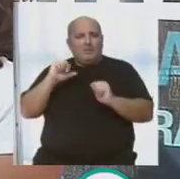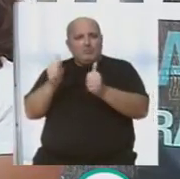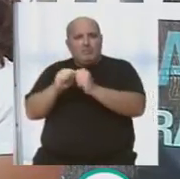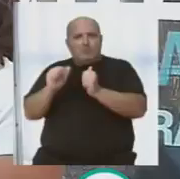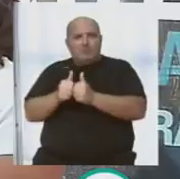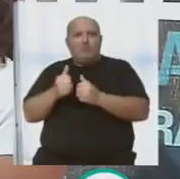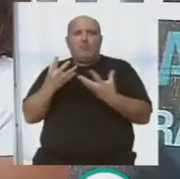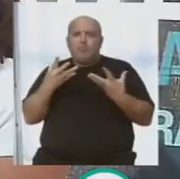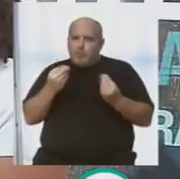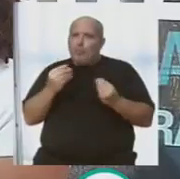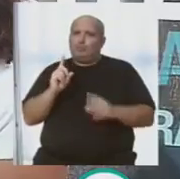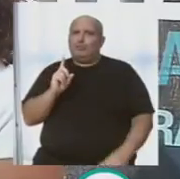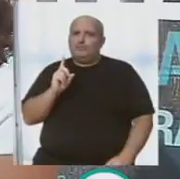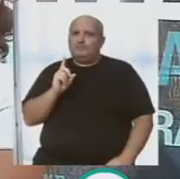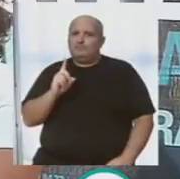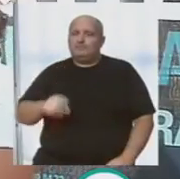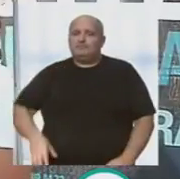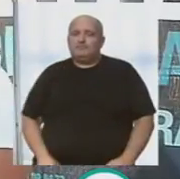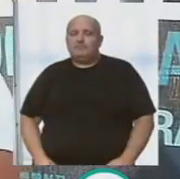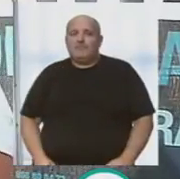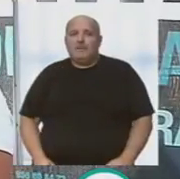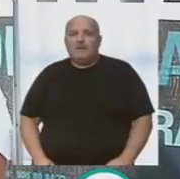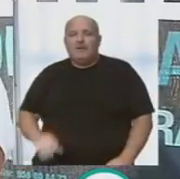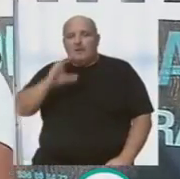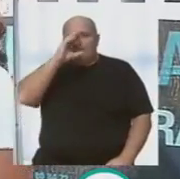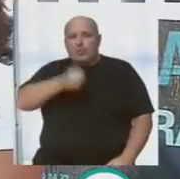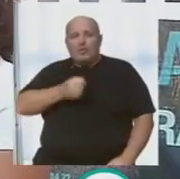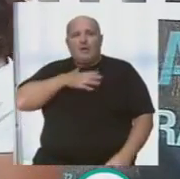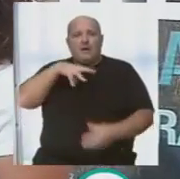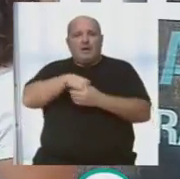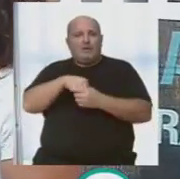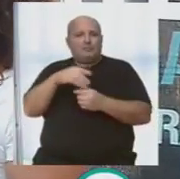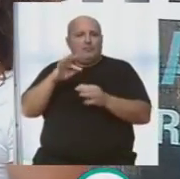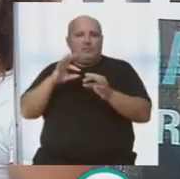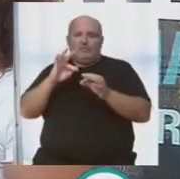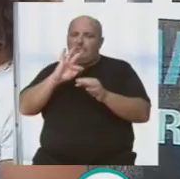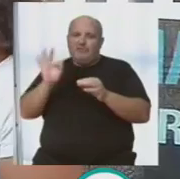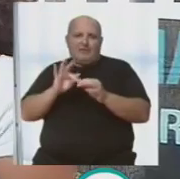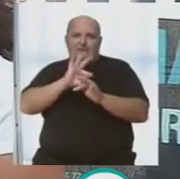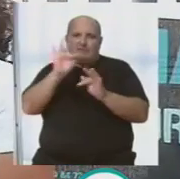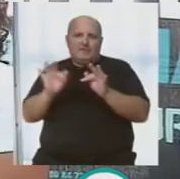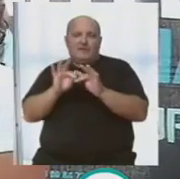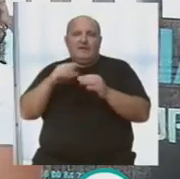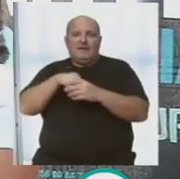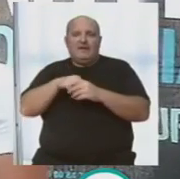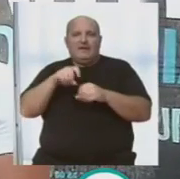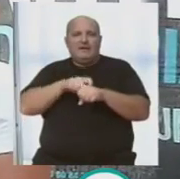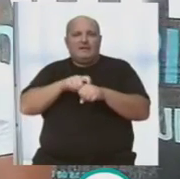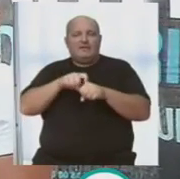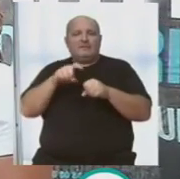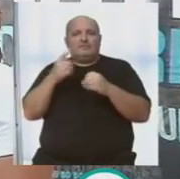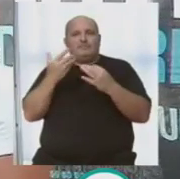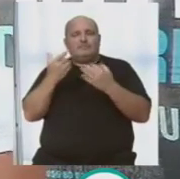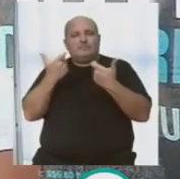aportación, que es mucho. sea, que va el brujo, Pacoalba va estar presente, digamos, en todo el ciclo. En todo el ciclo. El día 14 es que... ¿Es un día grande? Lo